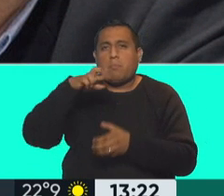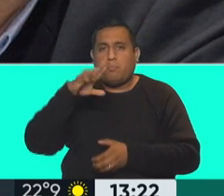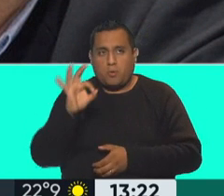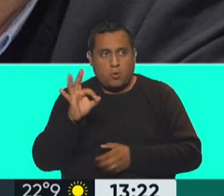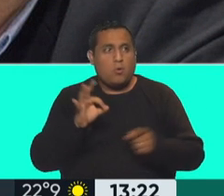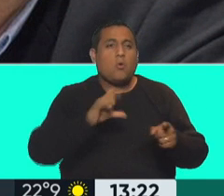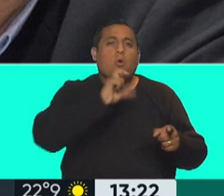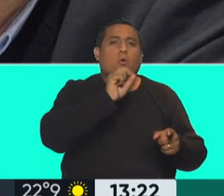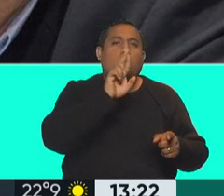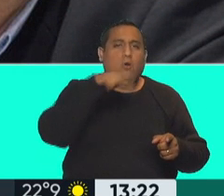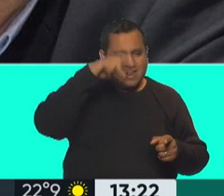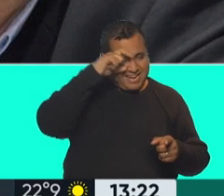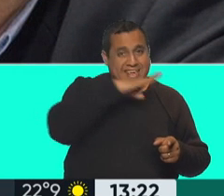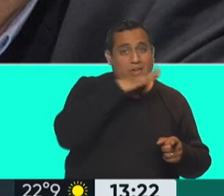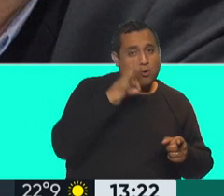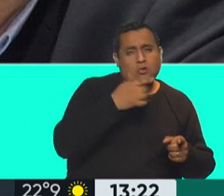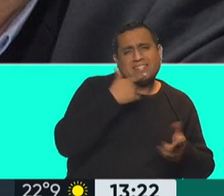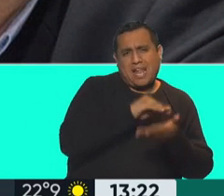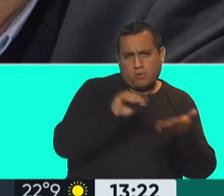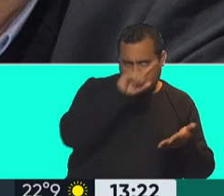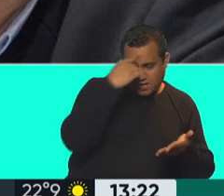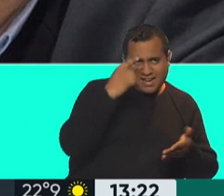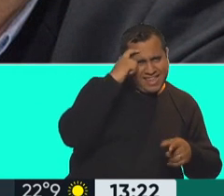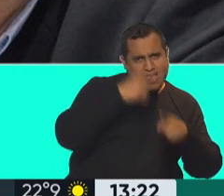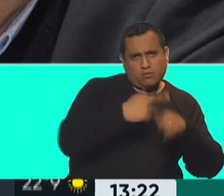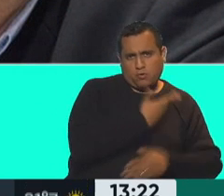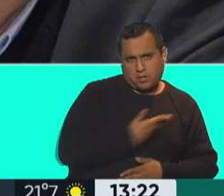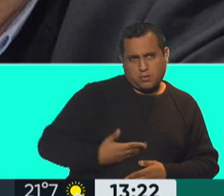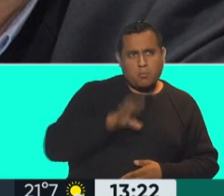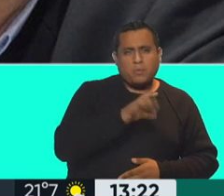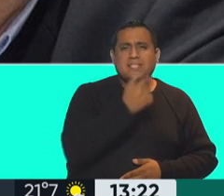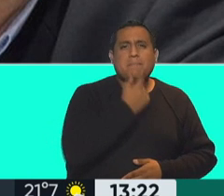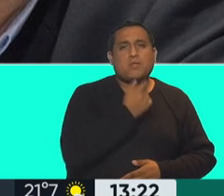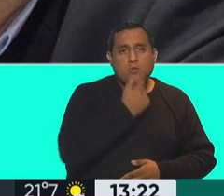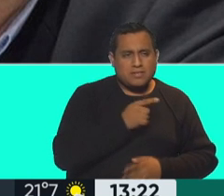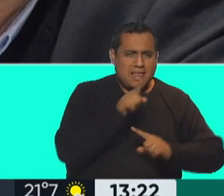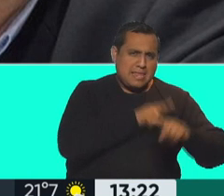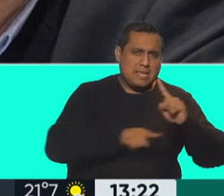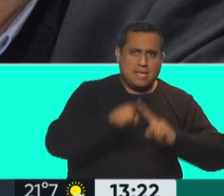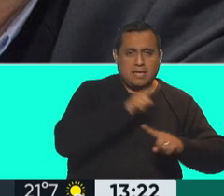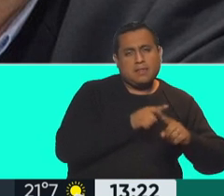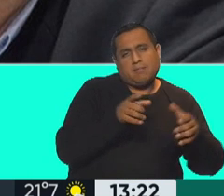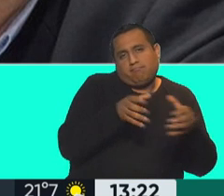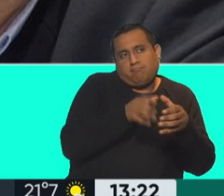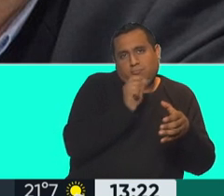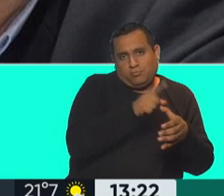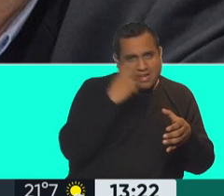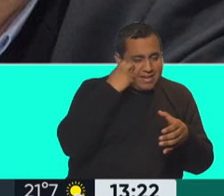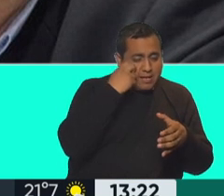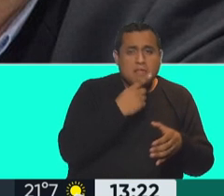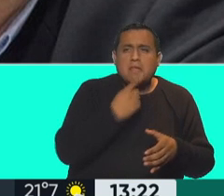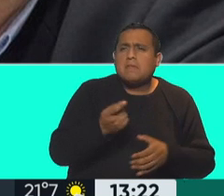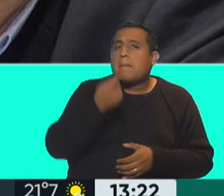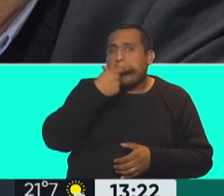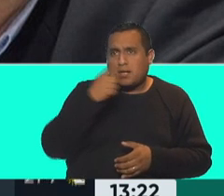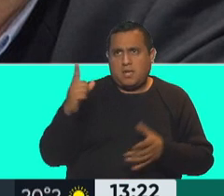Alfredo Cornejo, el senador nacional, ex gobernador de la provincia de Mendoza, dirigente histórico del radicalismo, que dijo, Macri